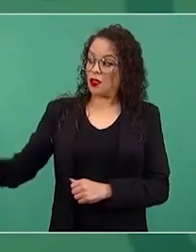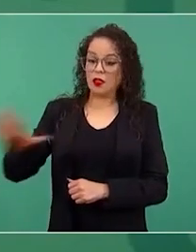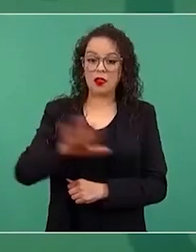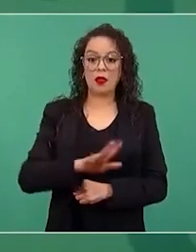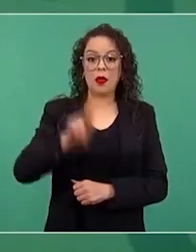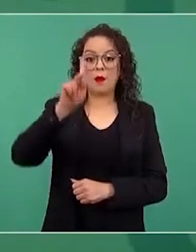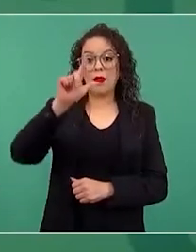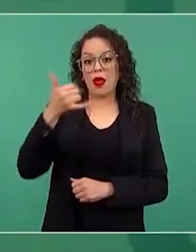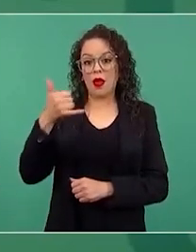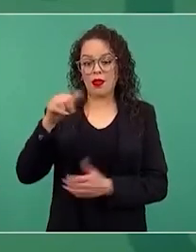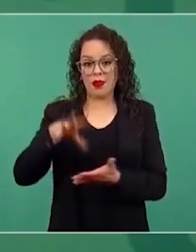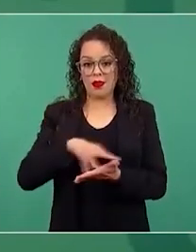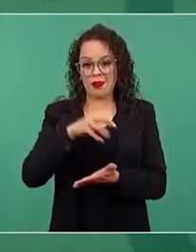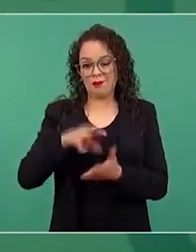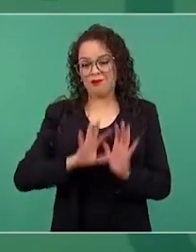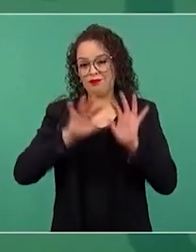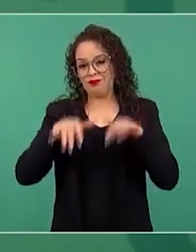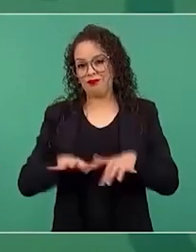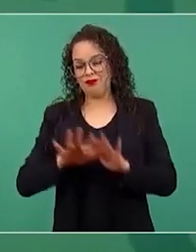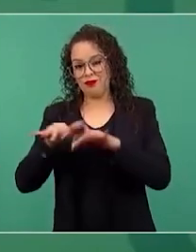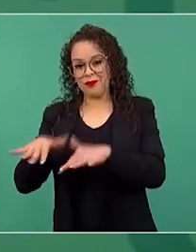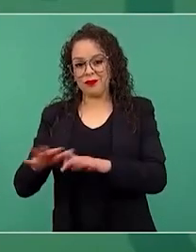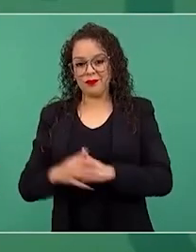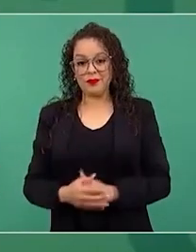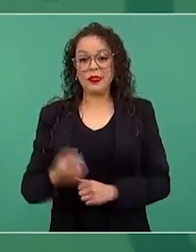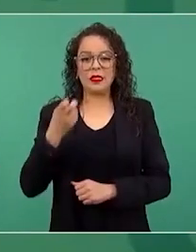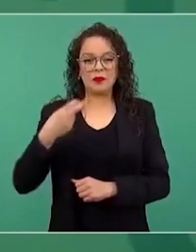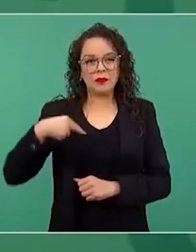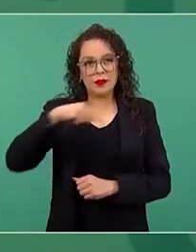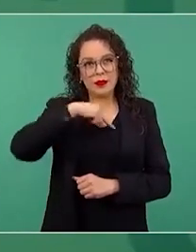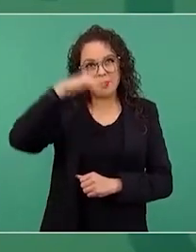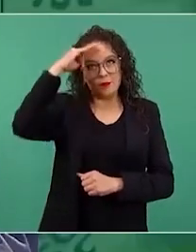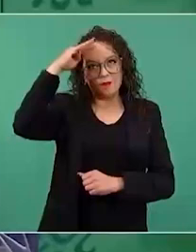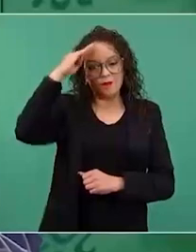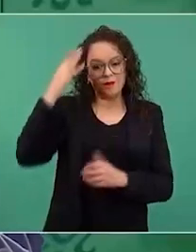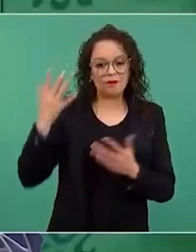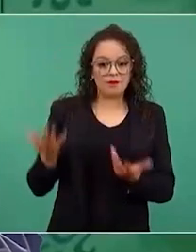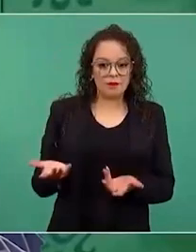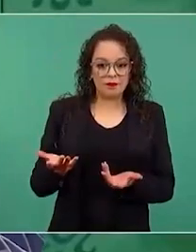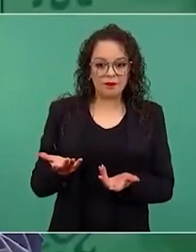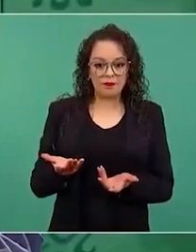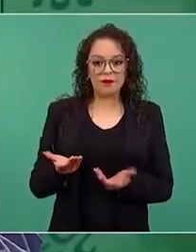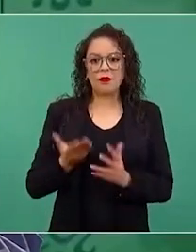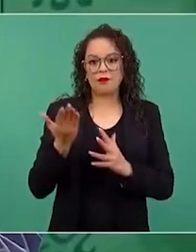Entonces lo que estamos pensando es fraccionarlo,